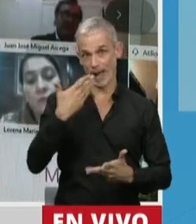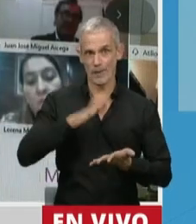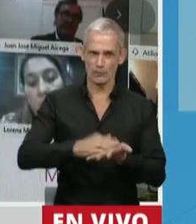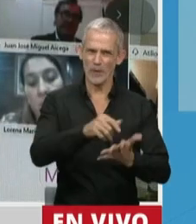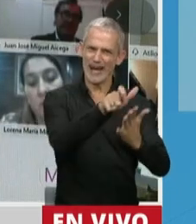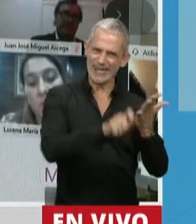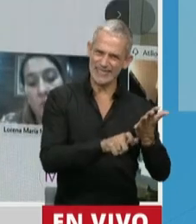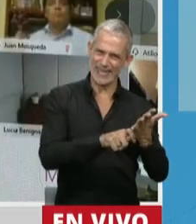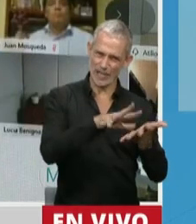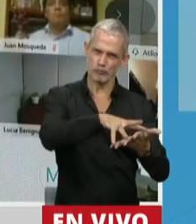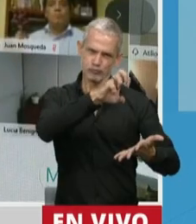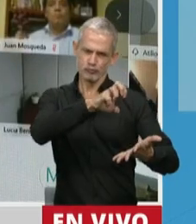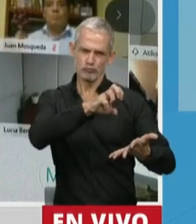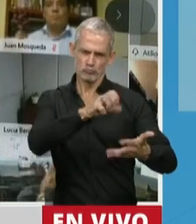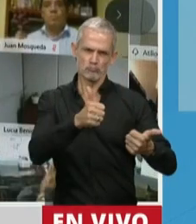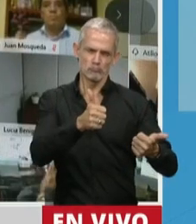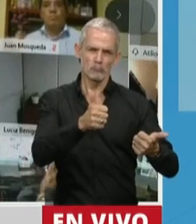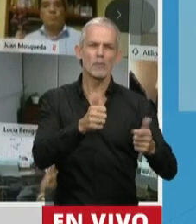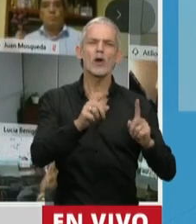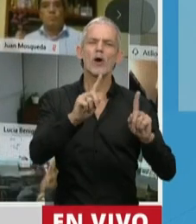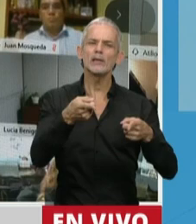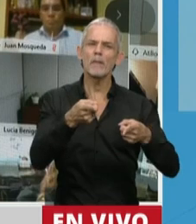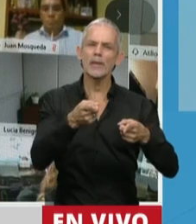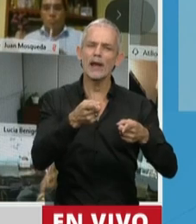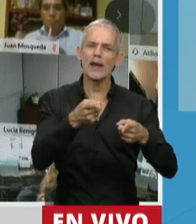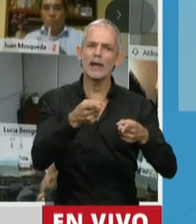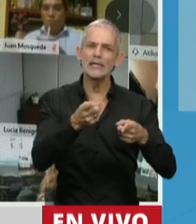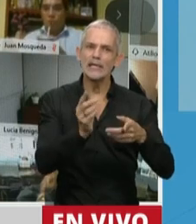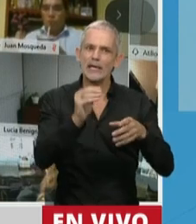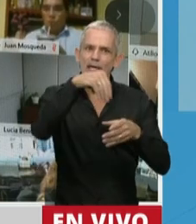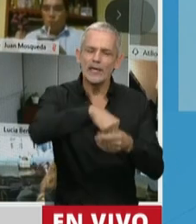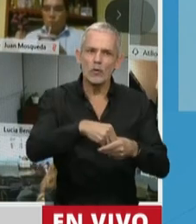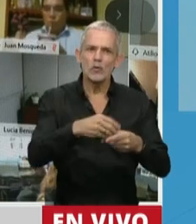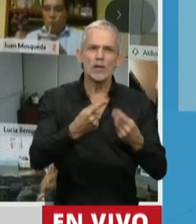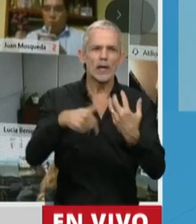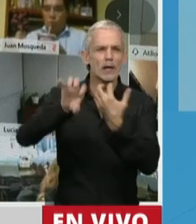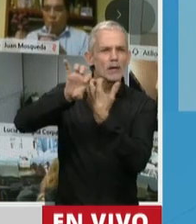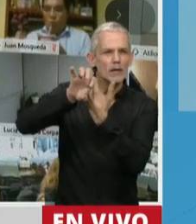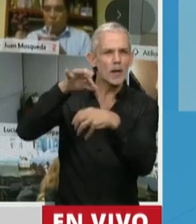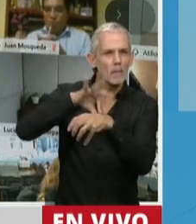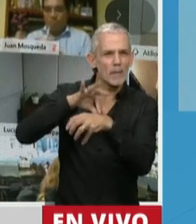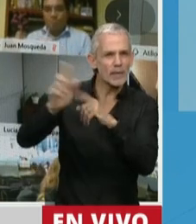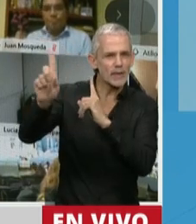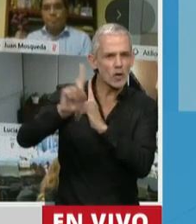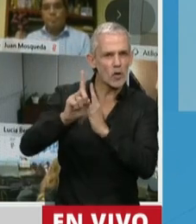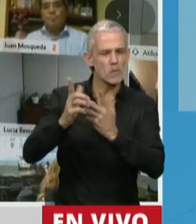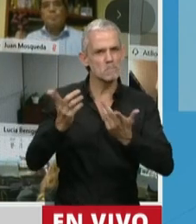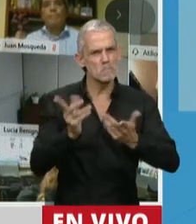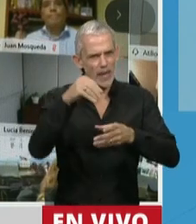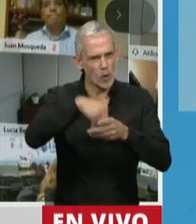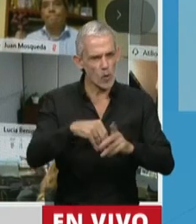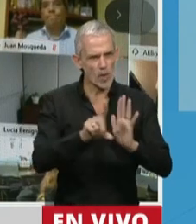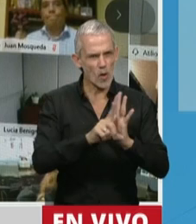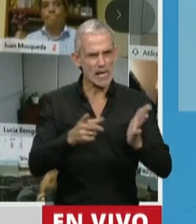digital, pero también incluye la telemedicina, Presidente. Y acá nosotros